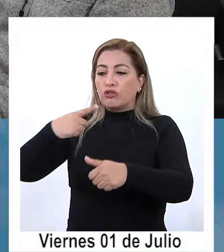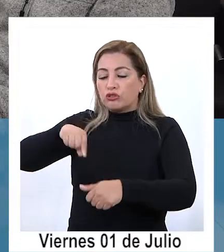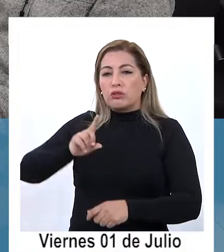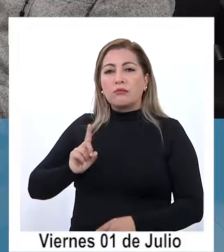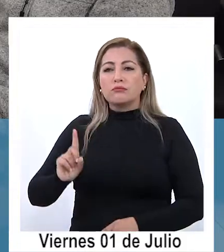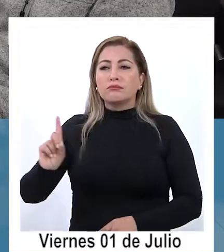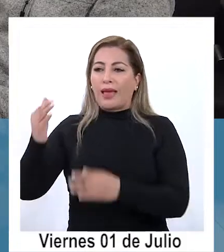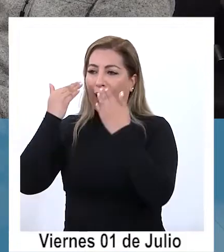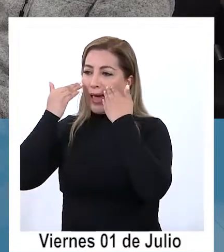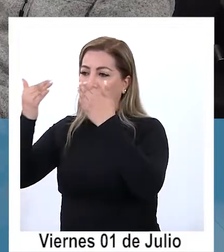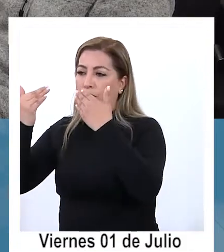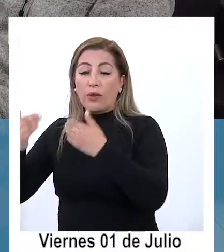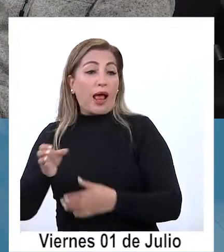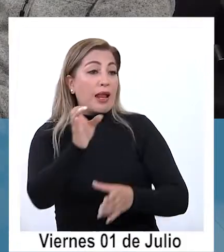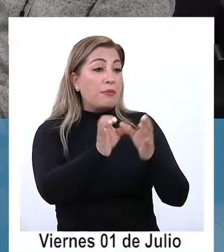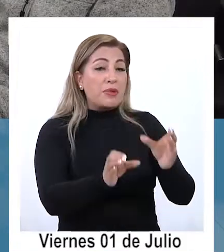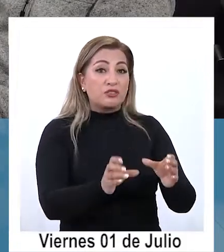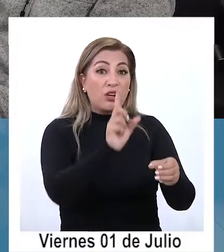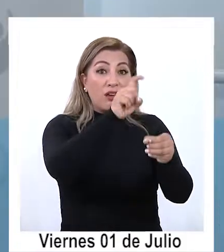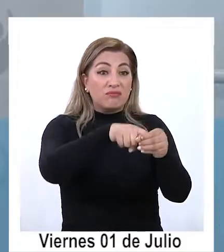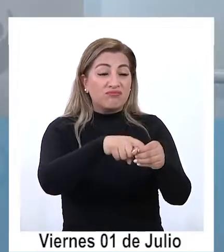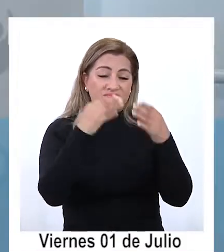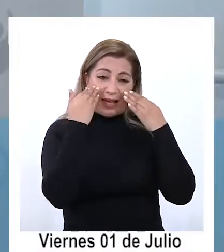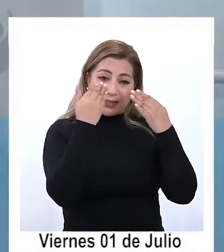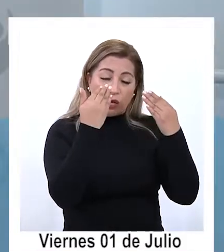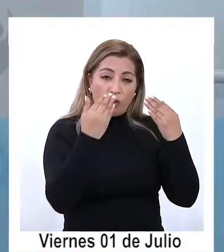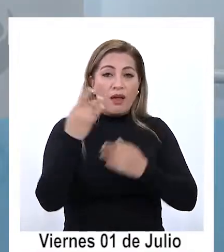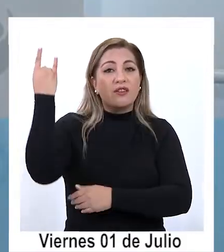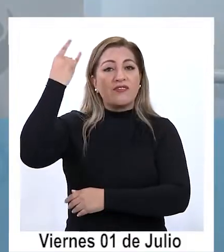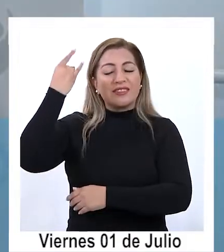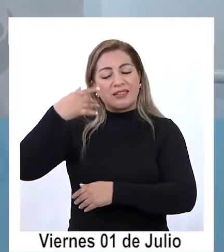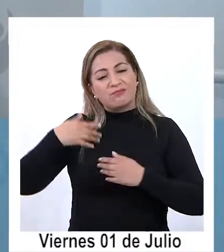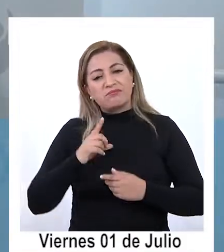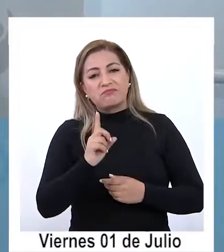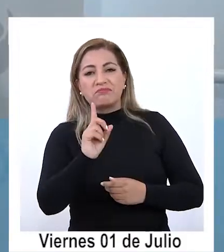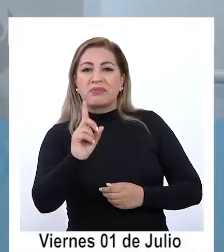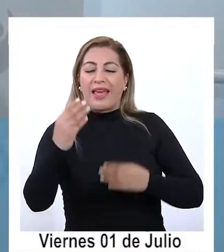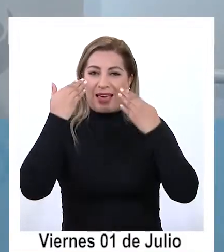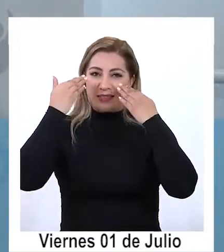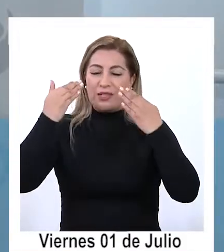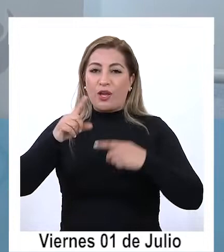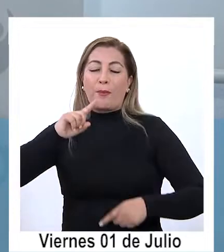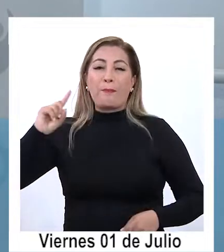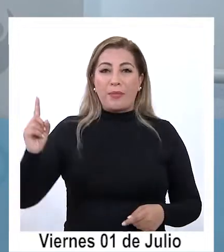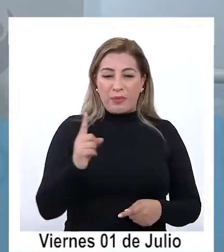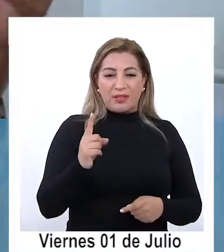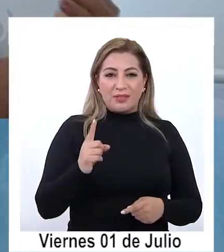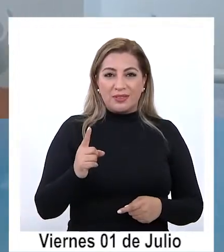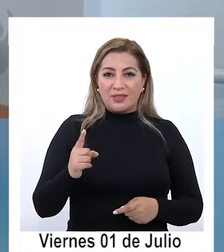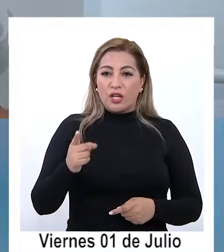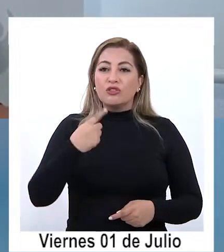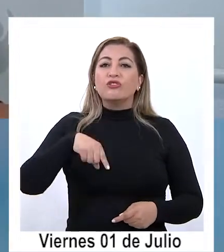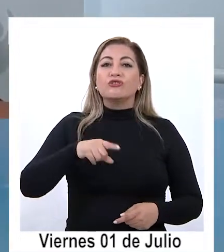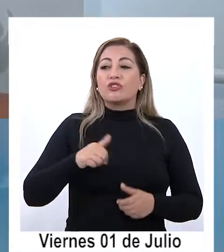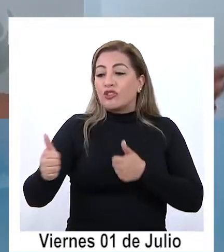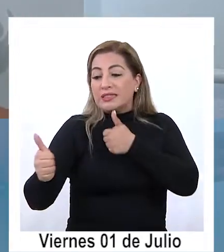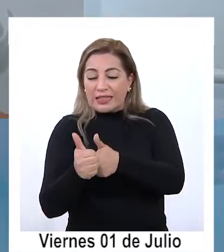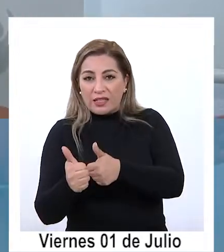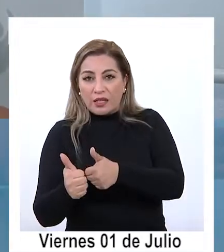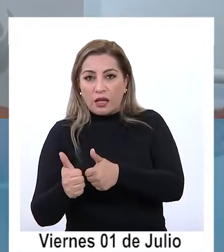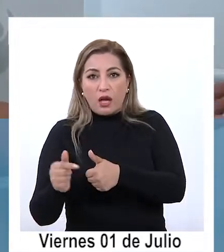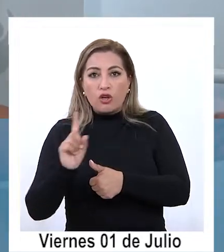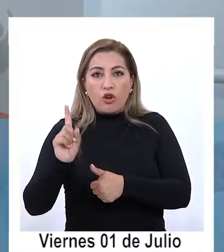a nuestros usuarios a las universidades y hoy día ya se está coordinando como primera acción nosotros acercarnos a ellos